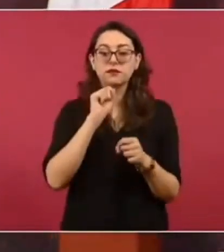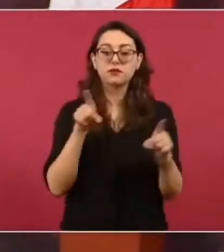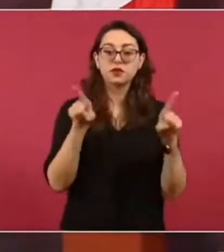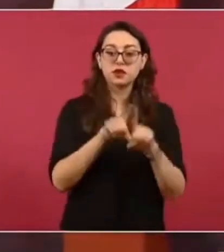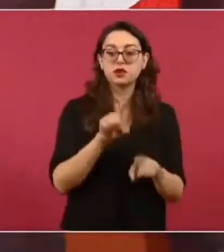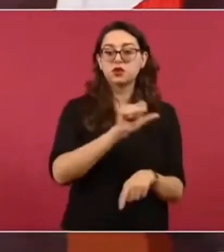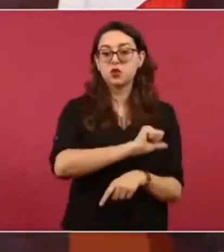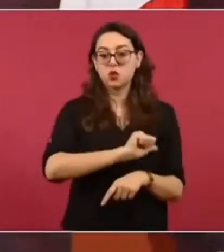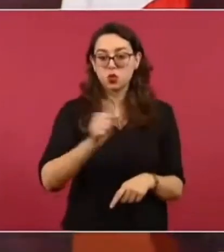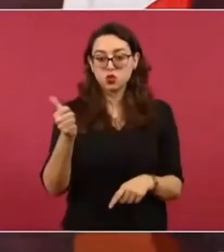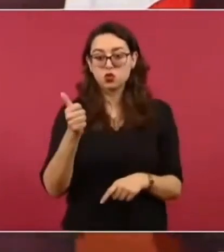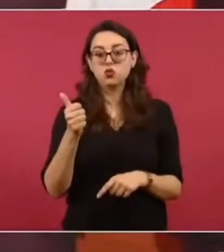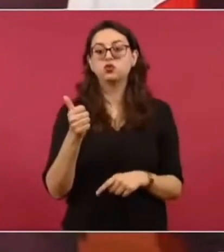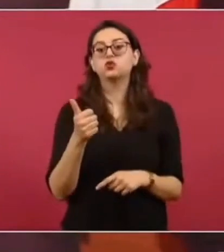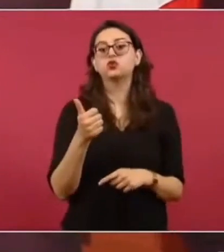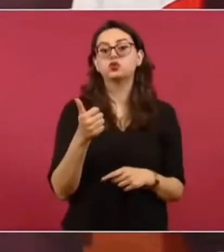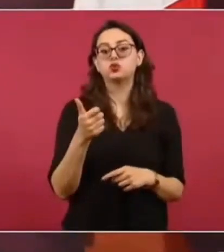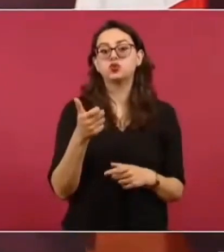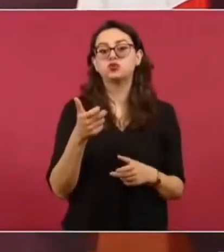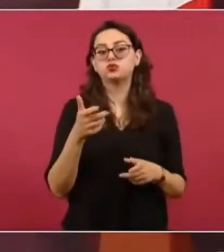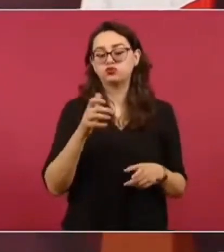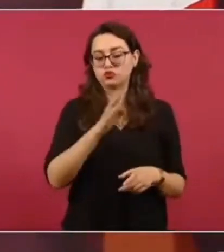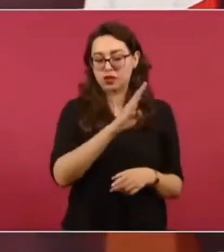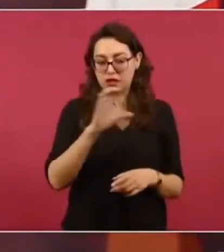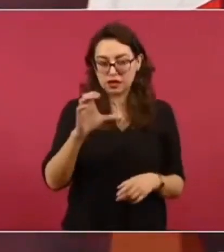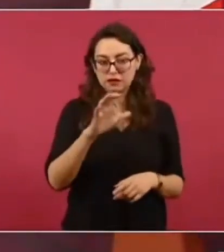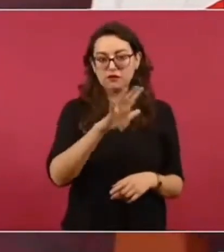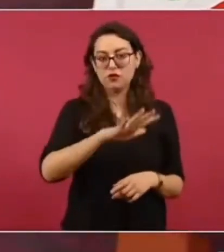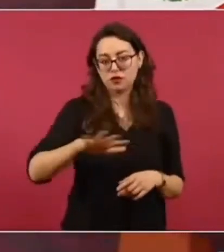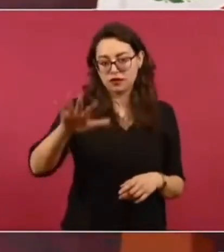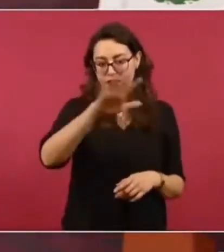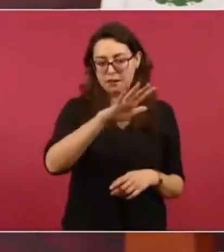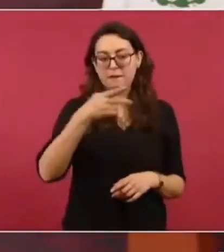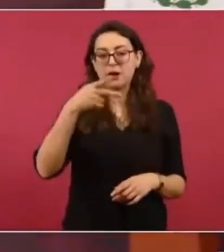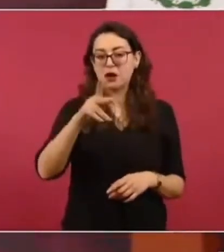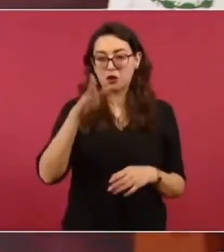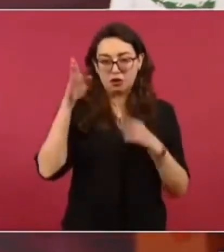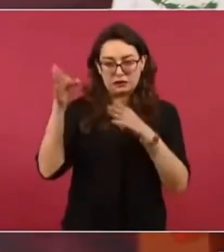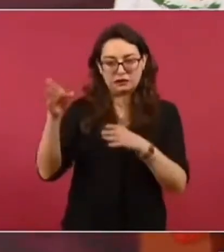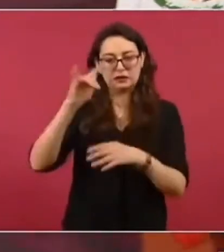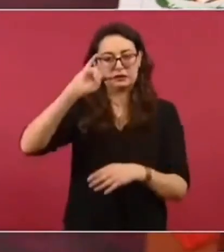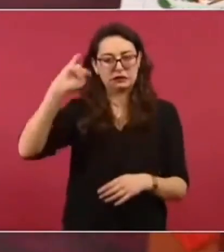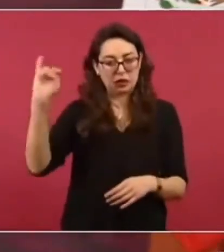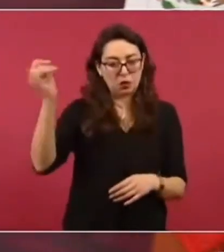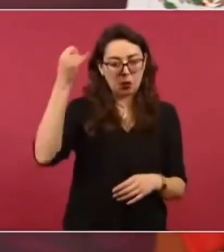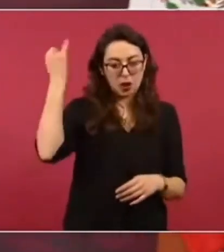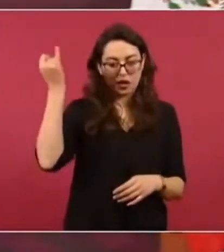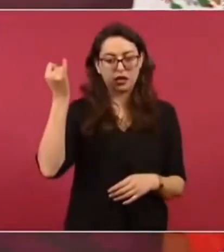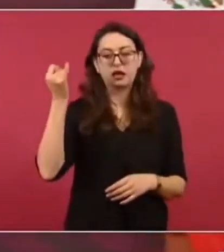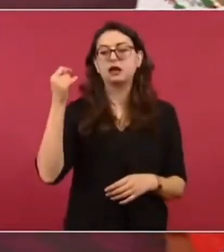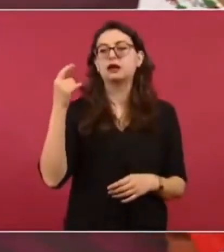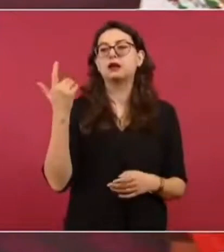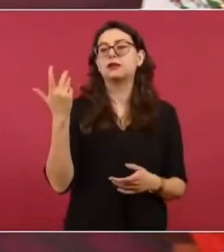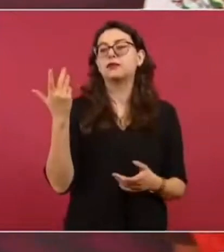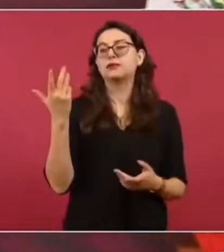en Baja California, en Tijuana en particular, se están invirtiendo